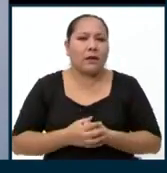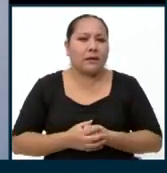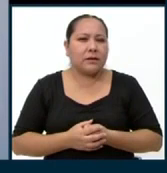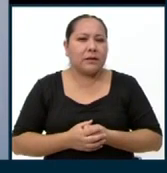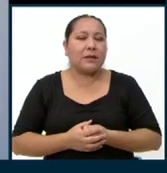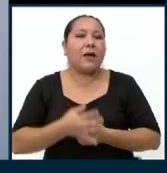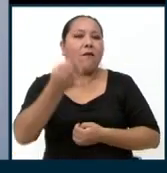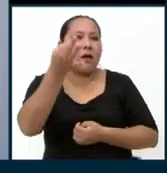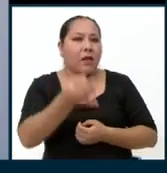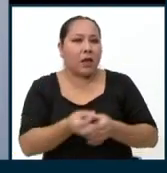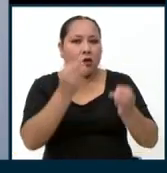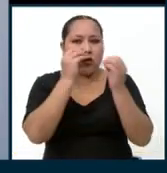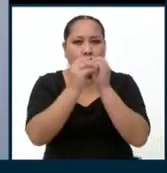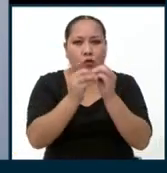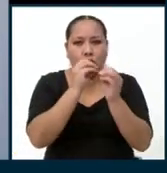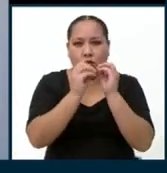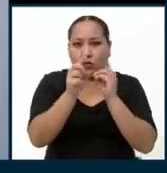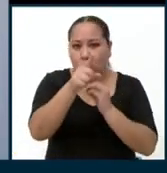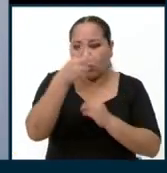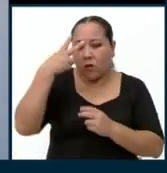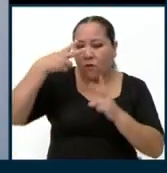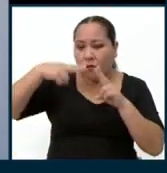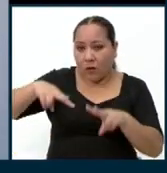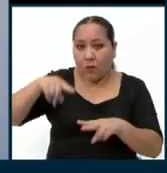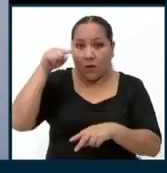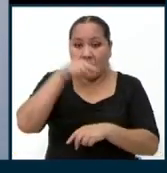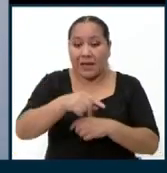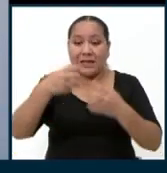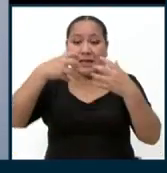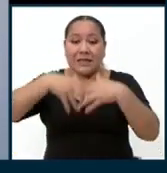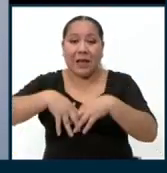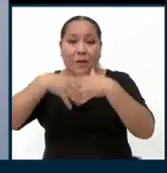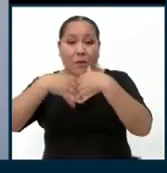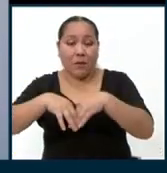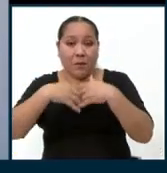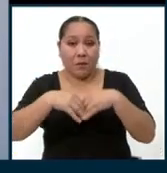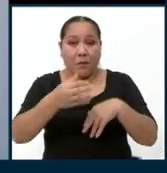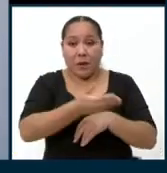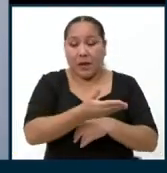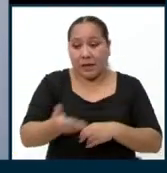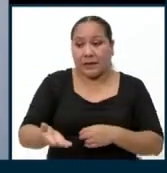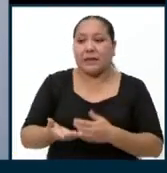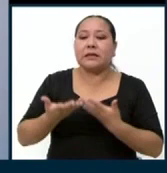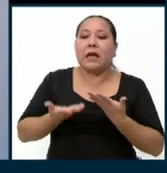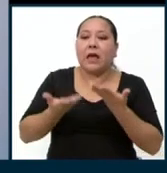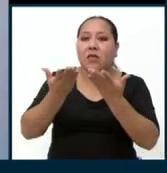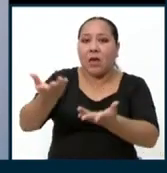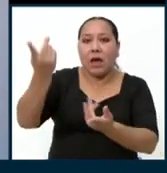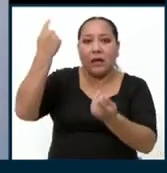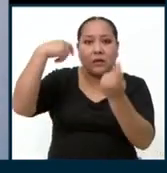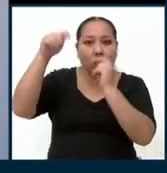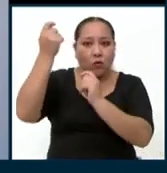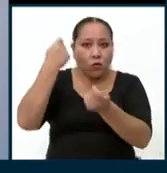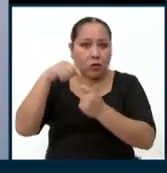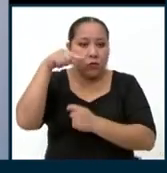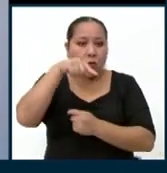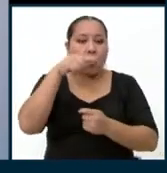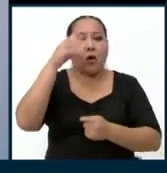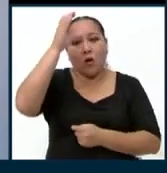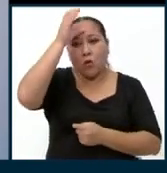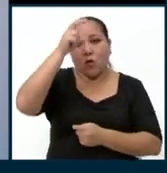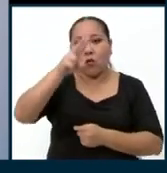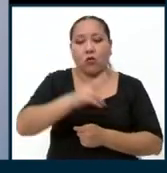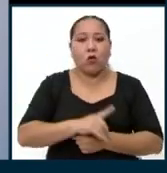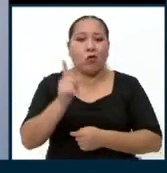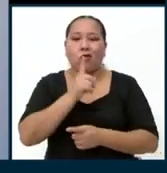usted ve como para que estas empresas, operadoras de turismo en el Cusco, no se sigan